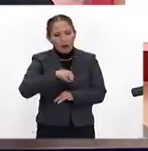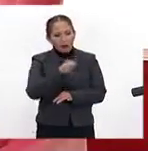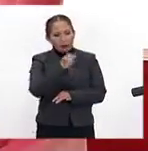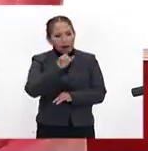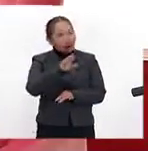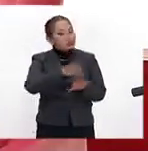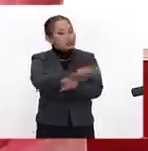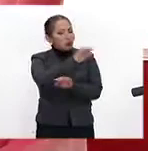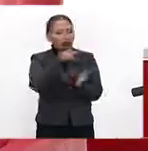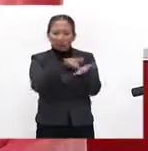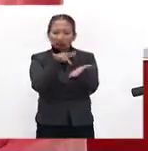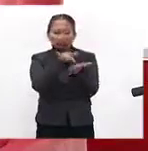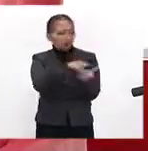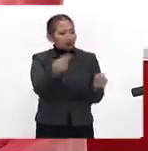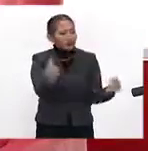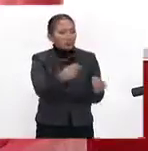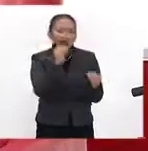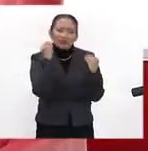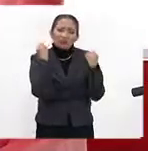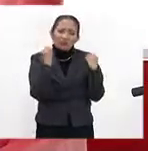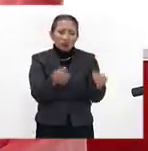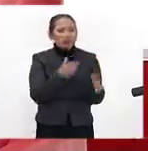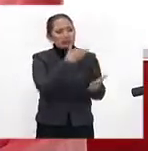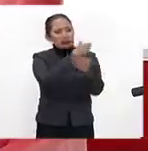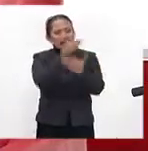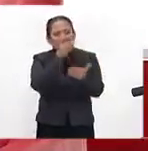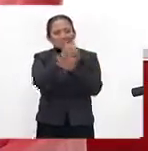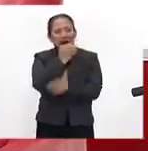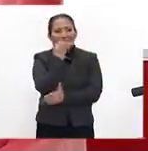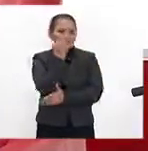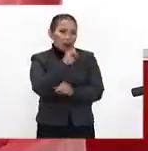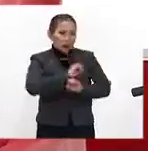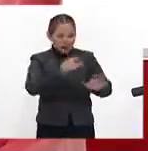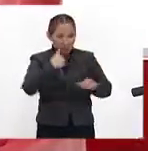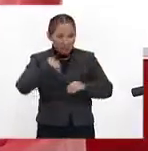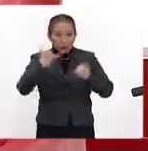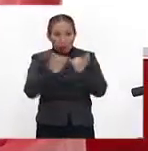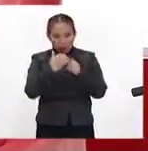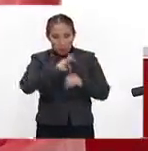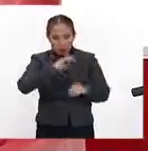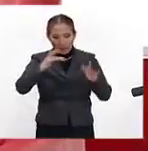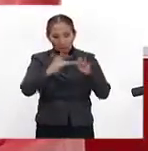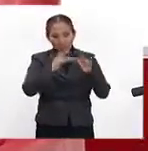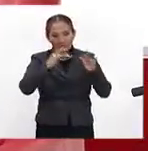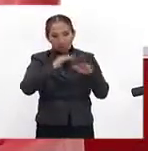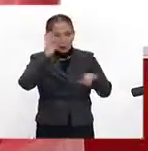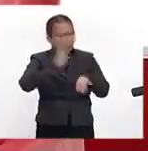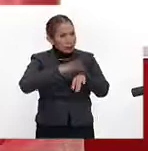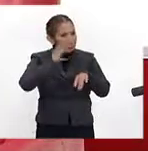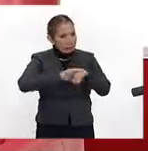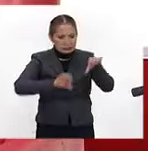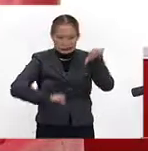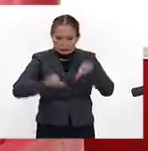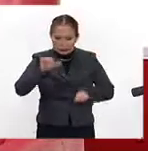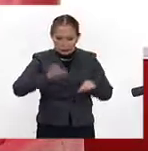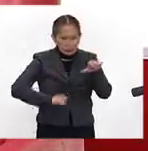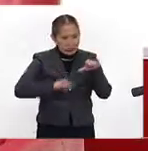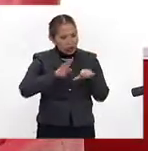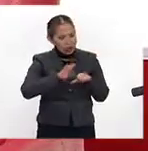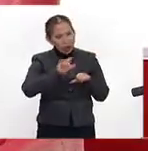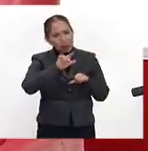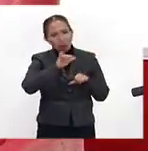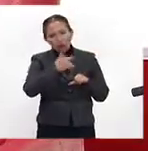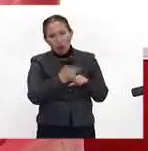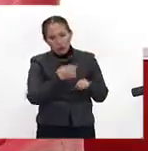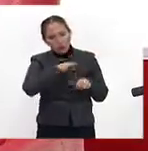todas, porque la verdad se necesita muchísimo ir a las escuelas. Obviamente a mí también me pueden contactar, cada vez voy a estar más activa en mi blog. Todo esto